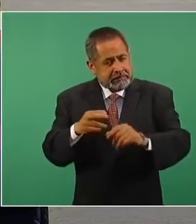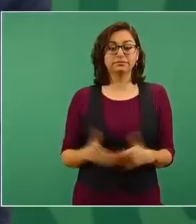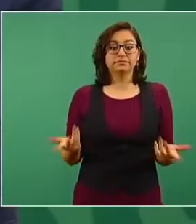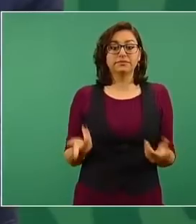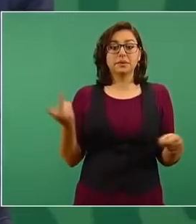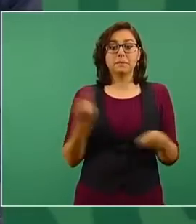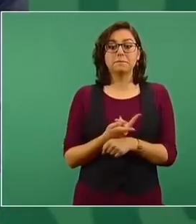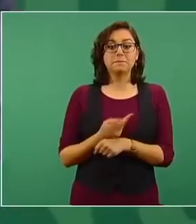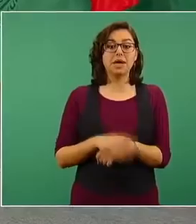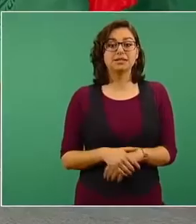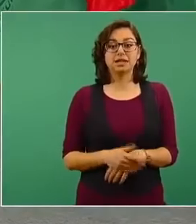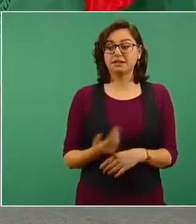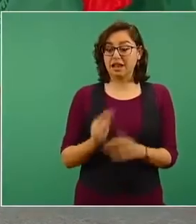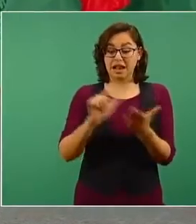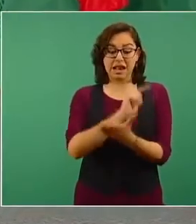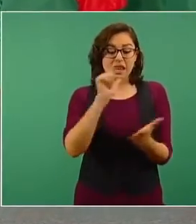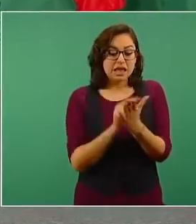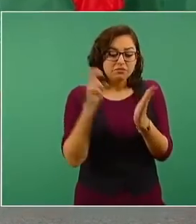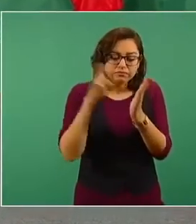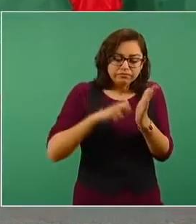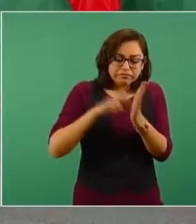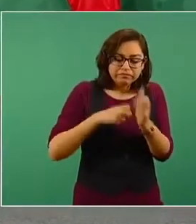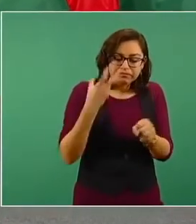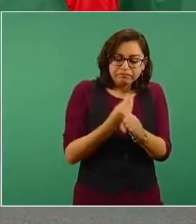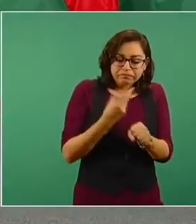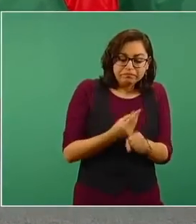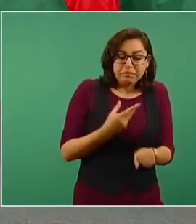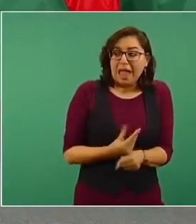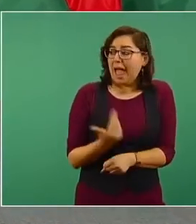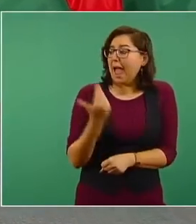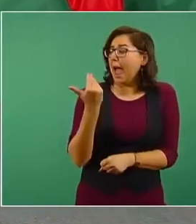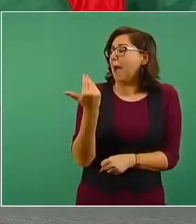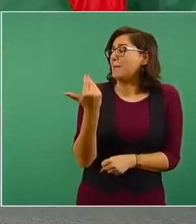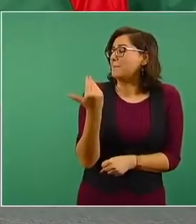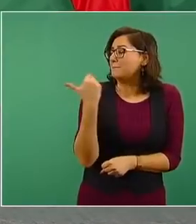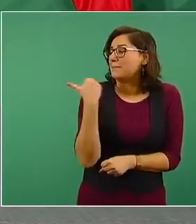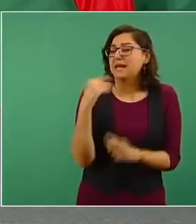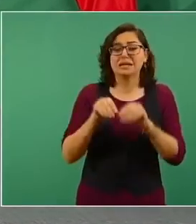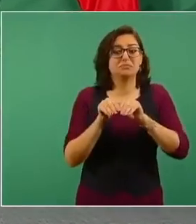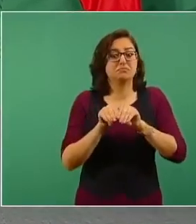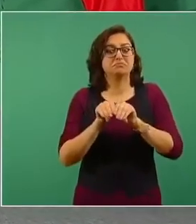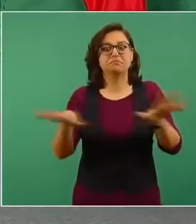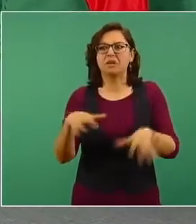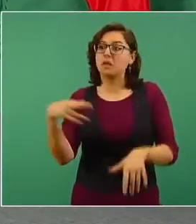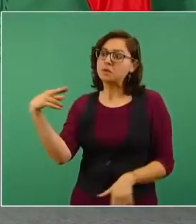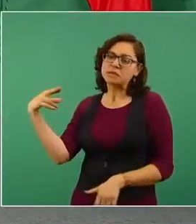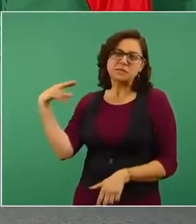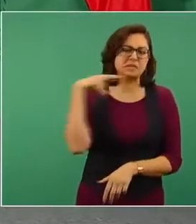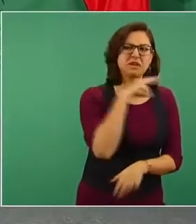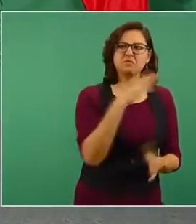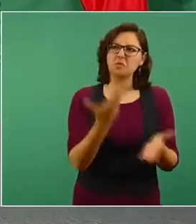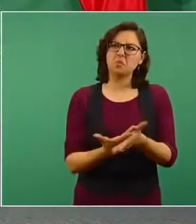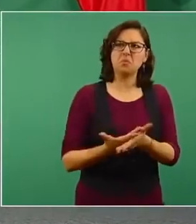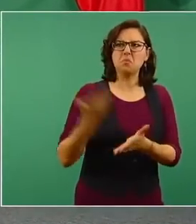la reforma y ahí va el amparo, el primero. Primero,